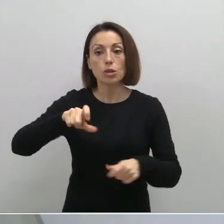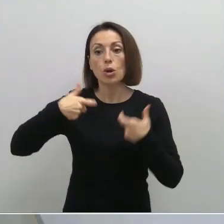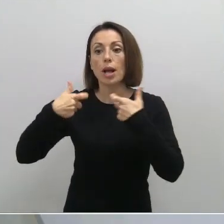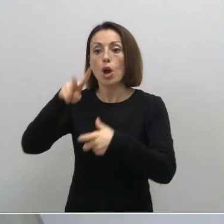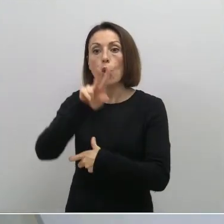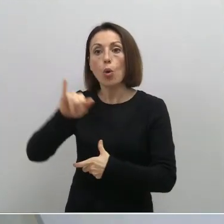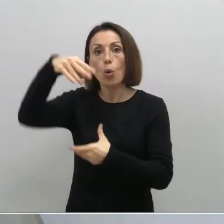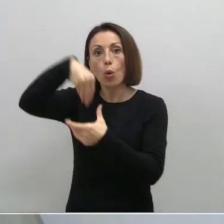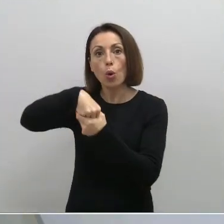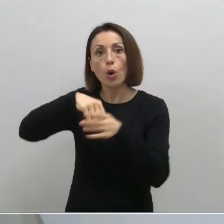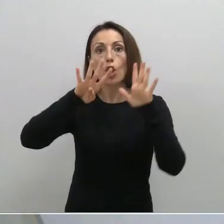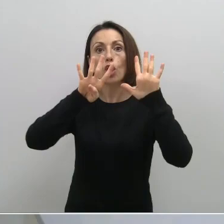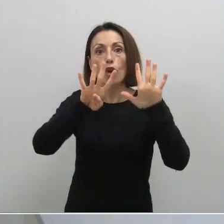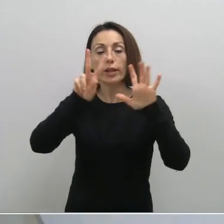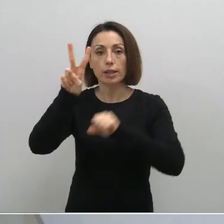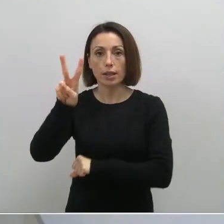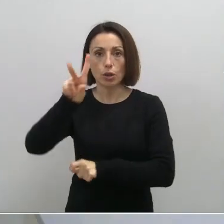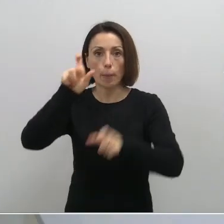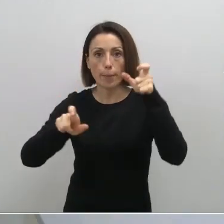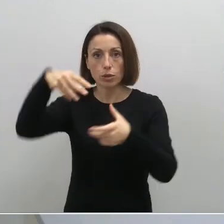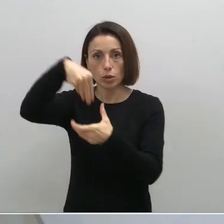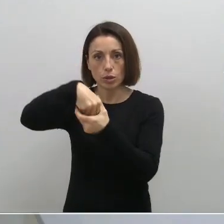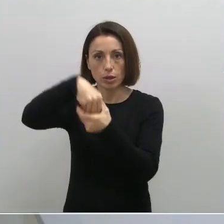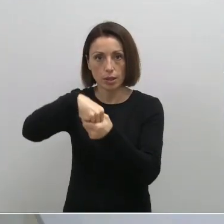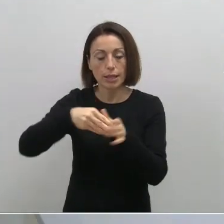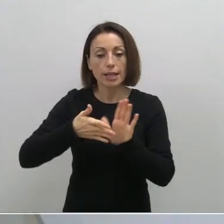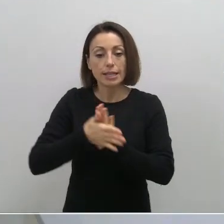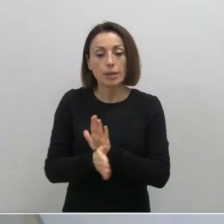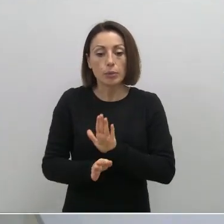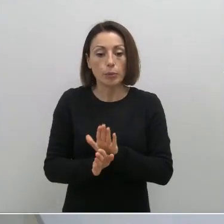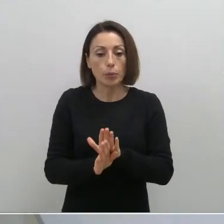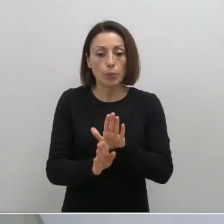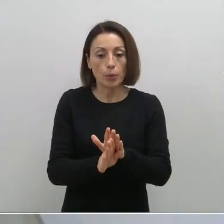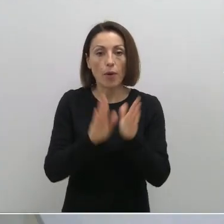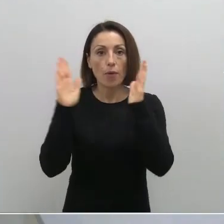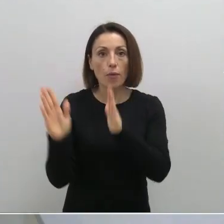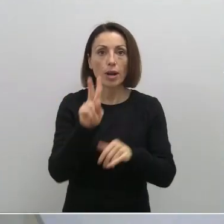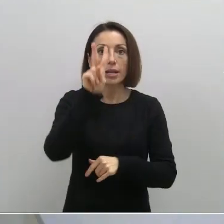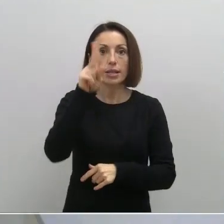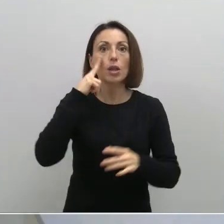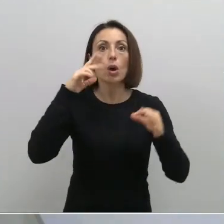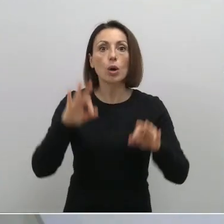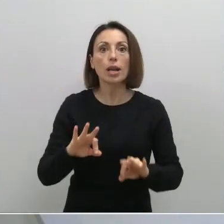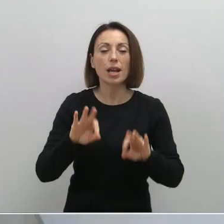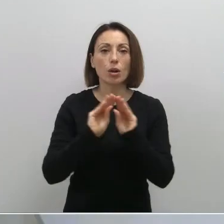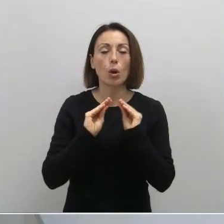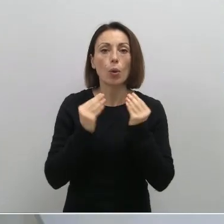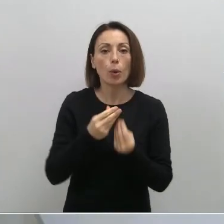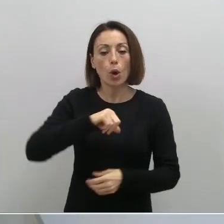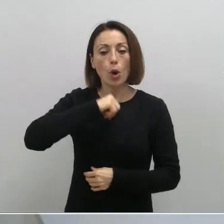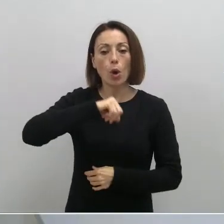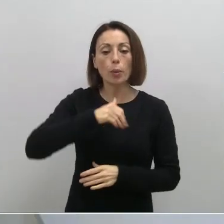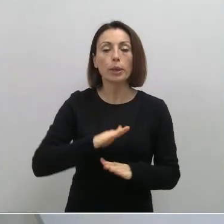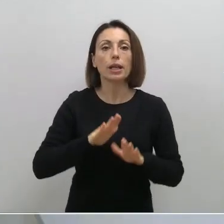UCI ha sido de 92 personas. Seguimos, pues, en este sentido, estando en fase 2 de riesgo asistencial, aunque nos vamos